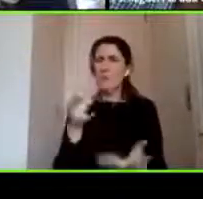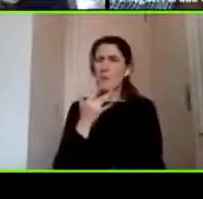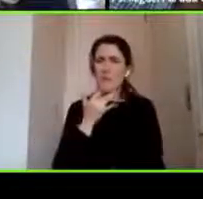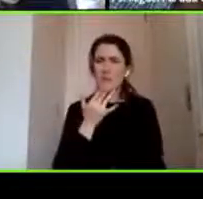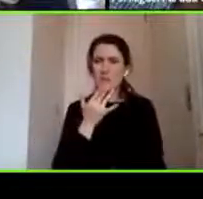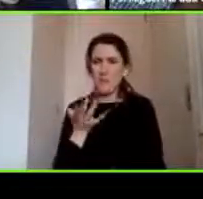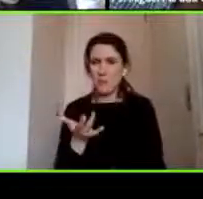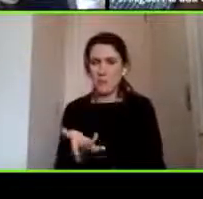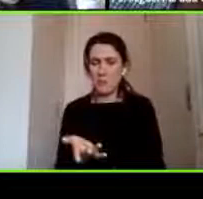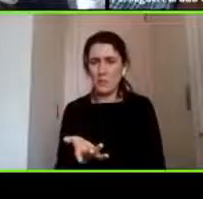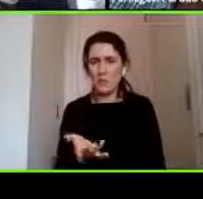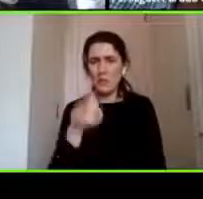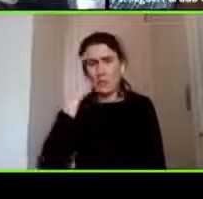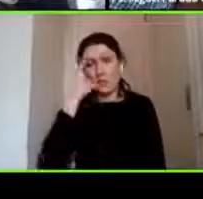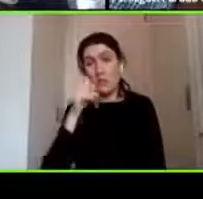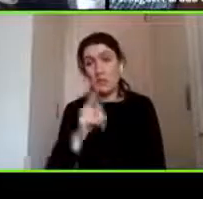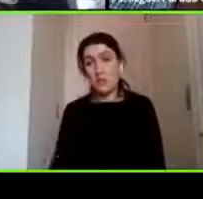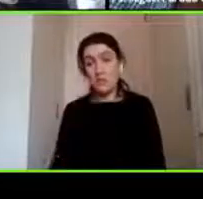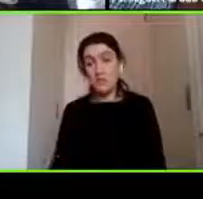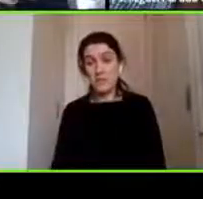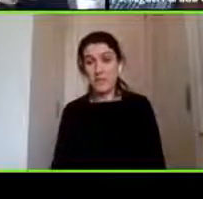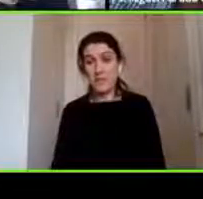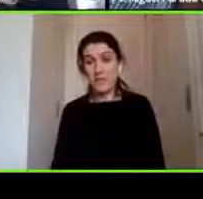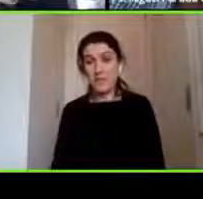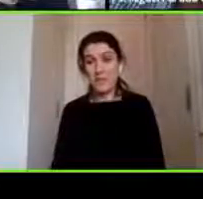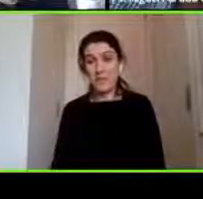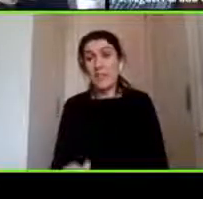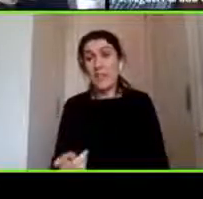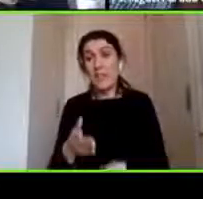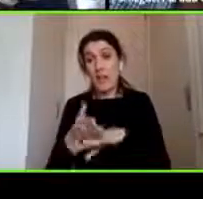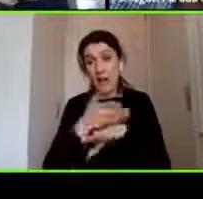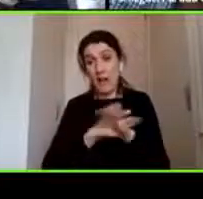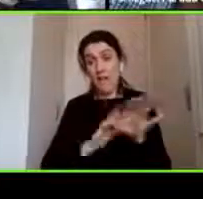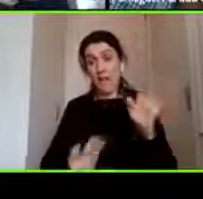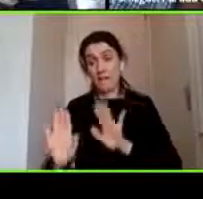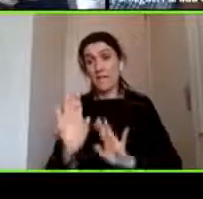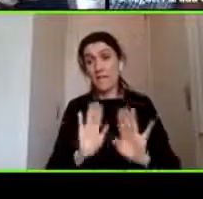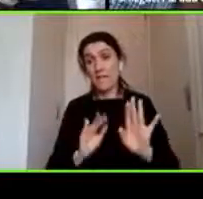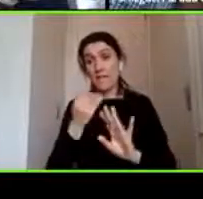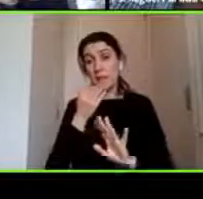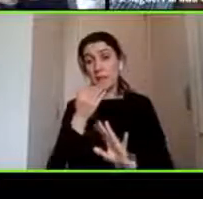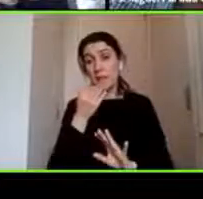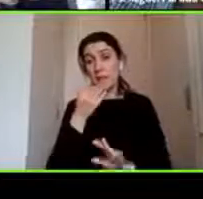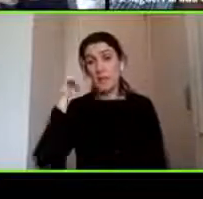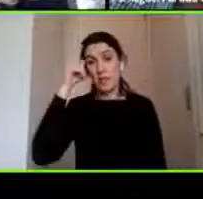pero bueno así se evitan también creo que los accidentes